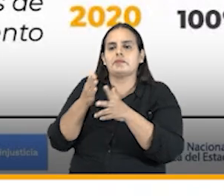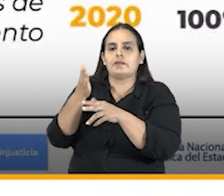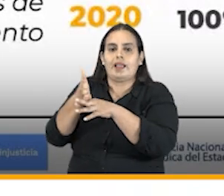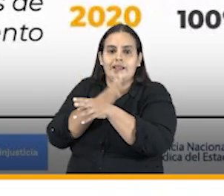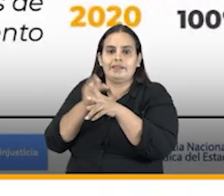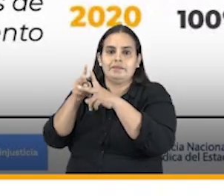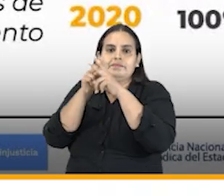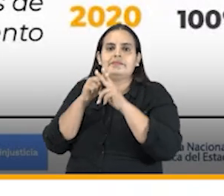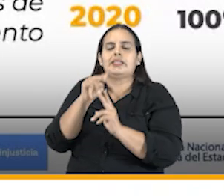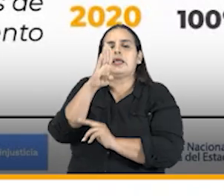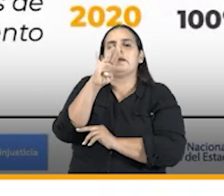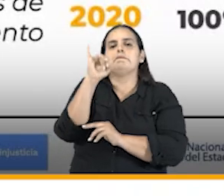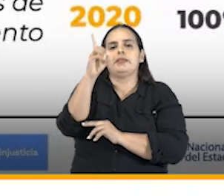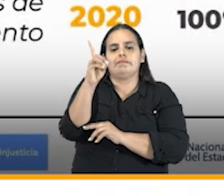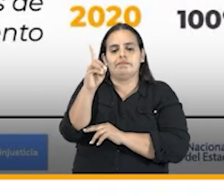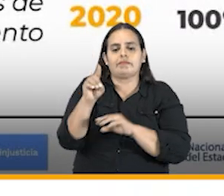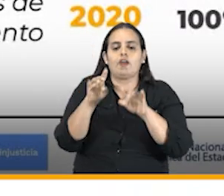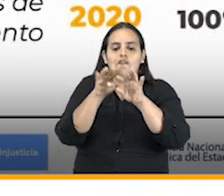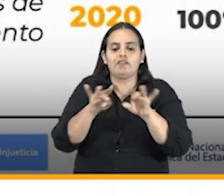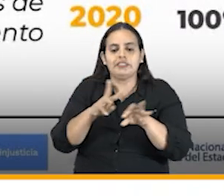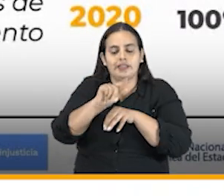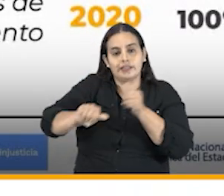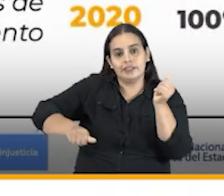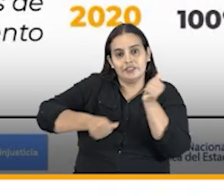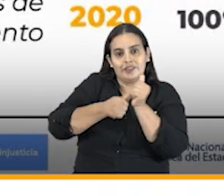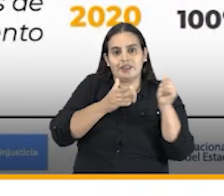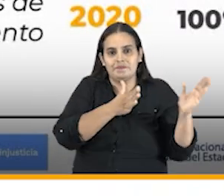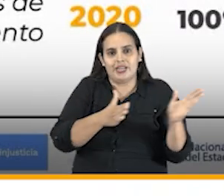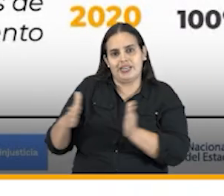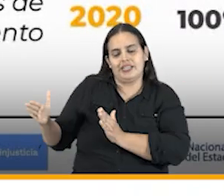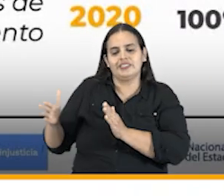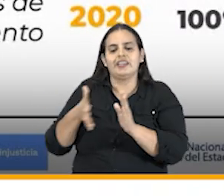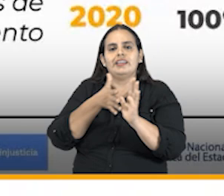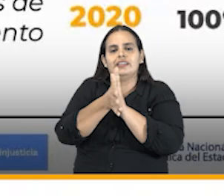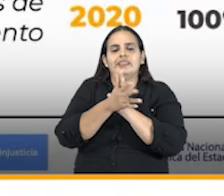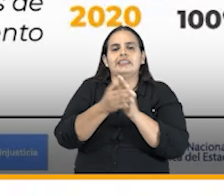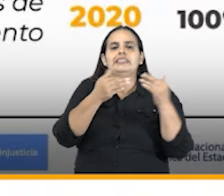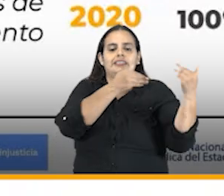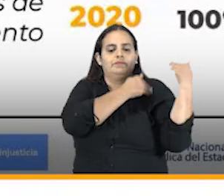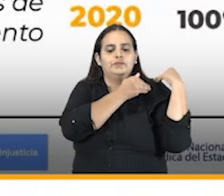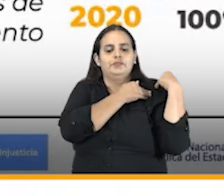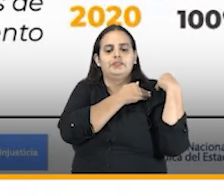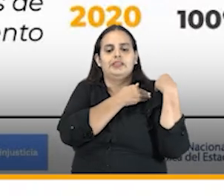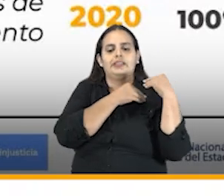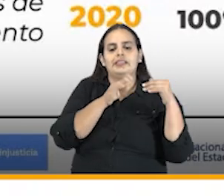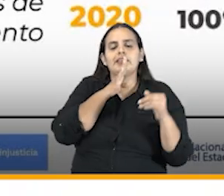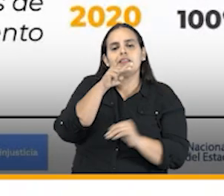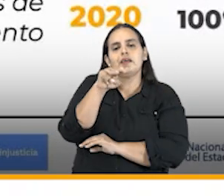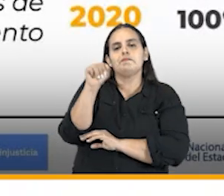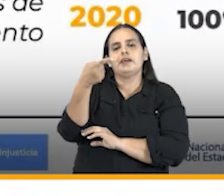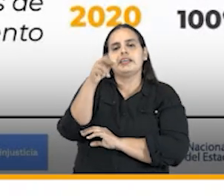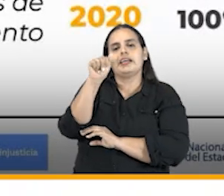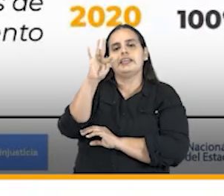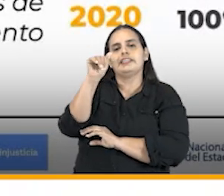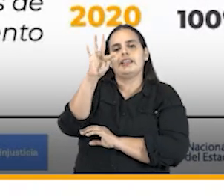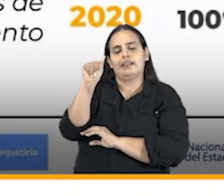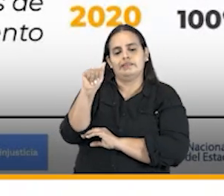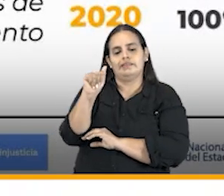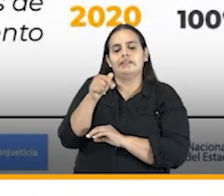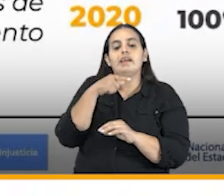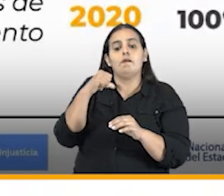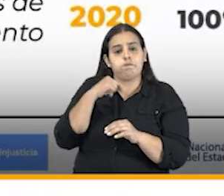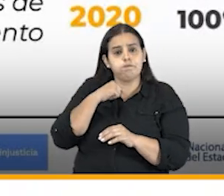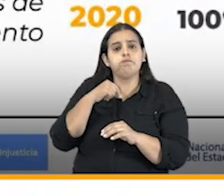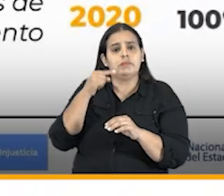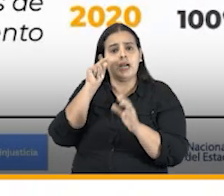del BID ahora bien la oficina asesora de planeación que está a cargo de Margarita Araujo tiene unos